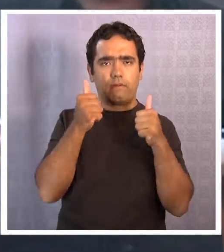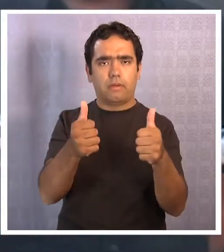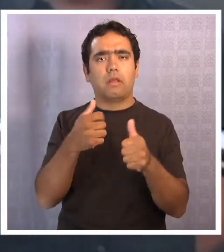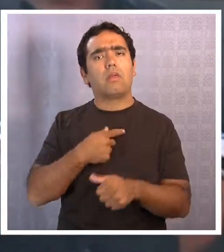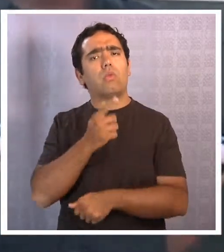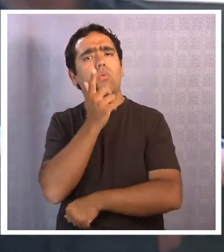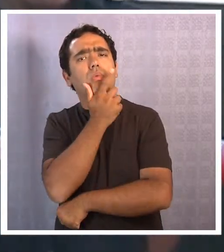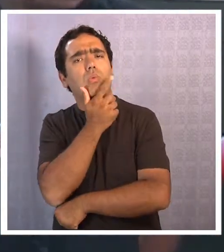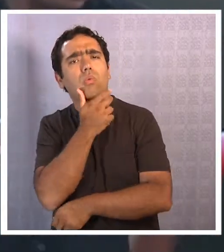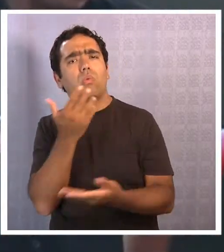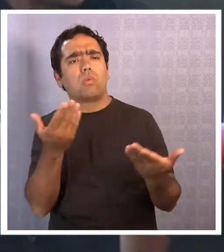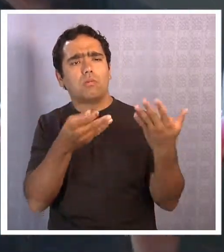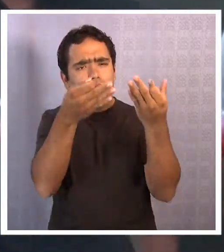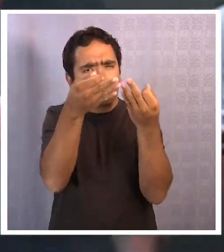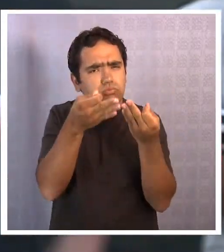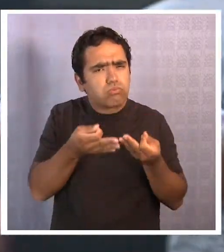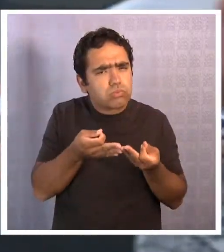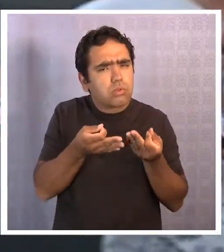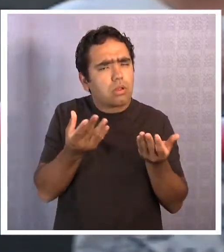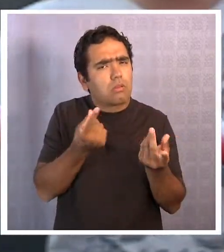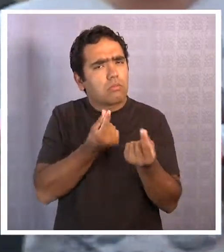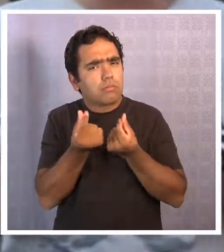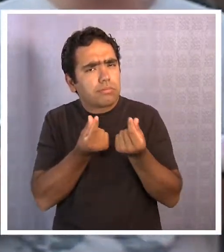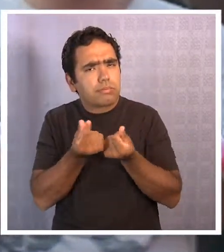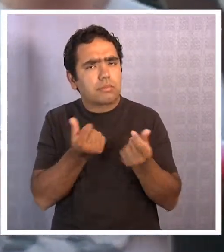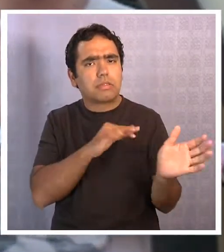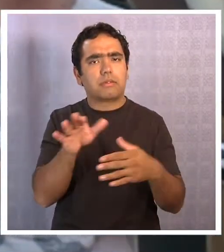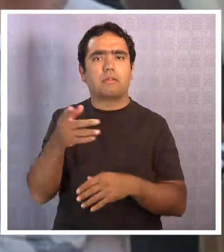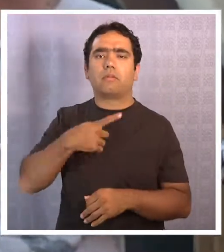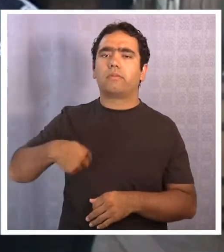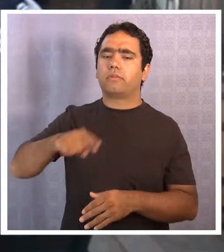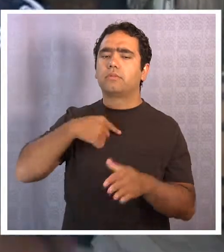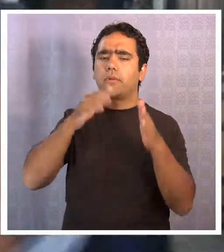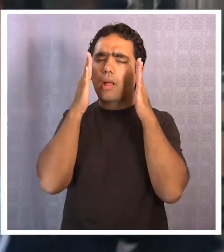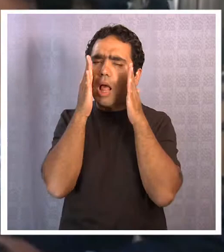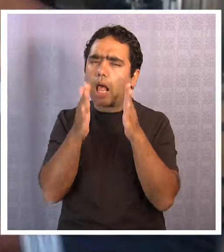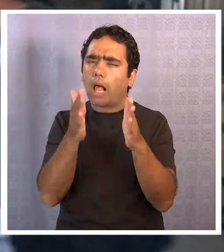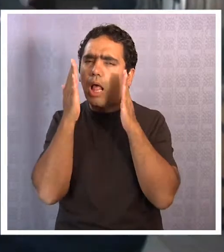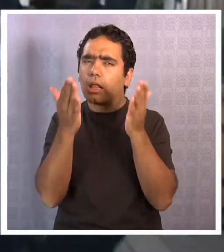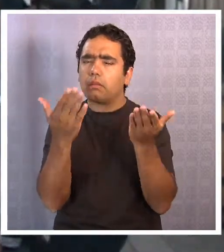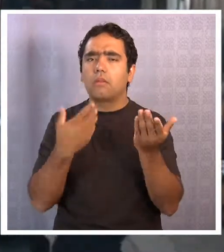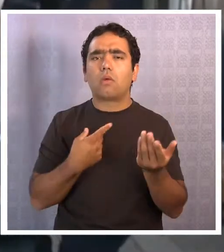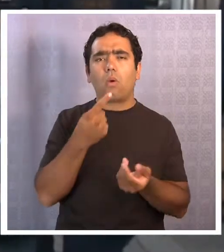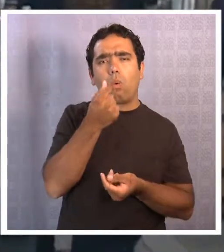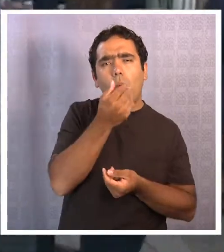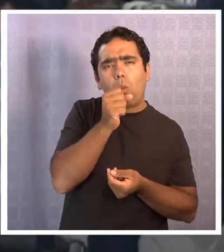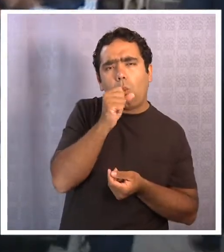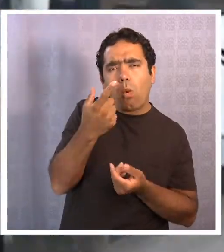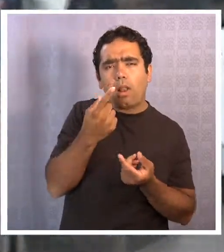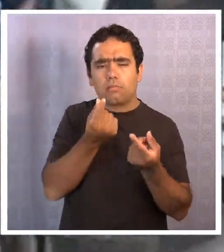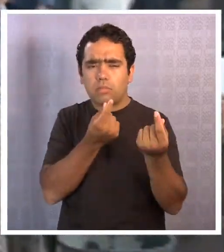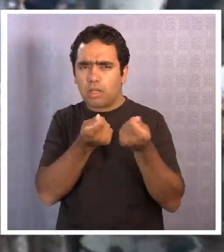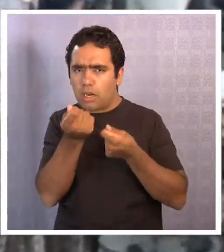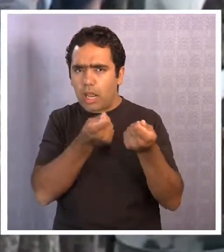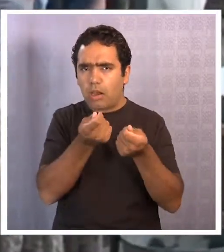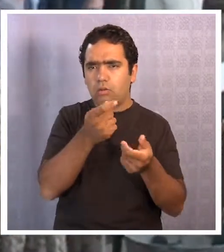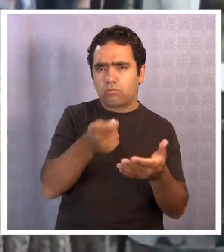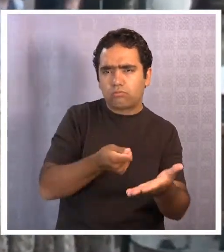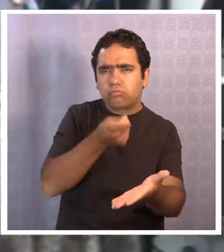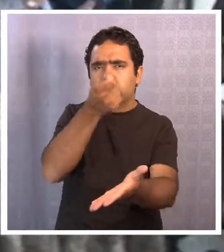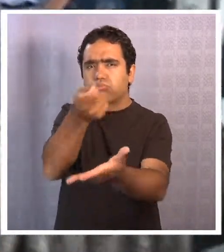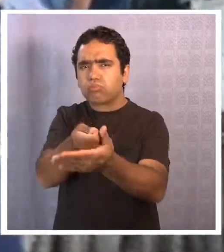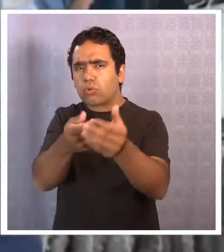efectiva, hay dudas respecto a la rendición Tenemos que estar pendientes de las platas que salen